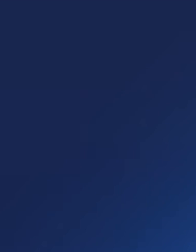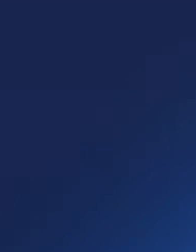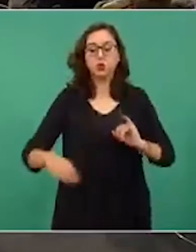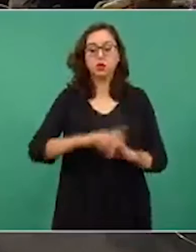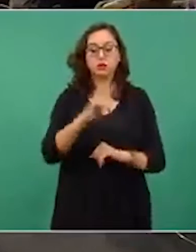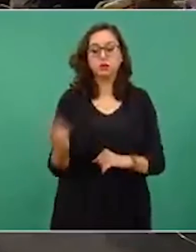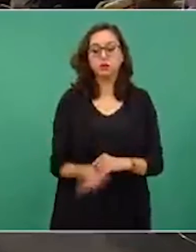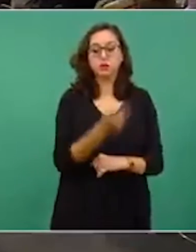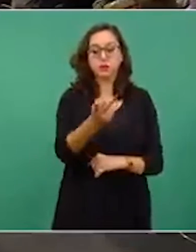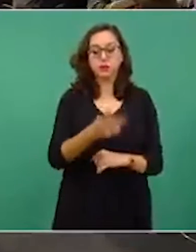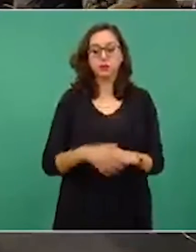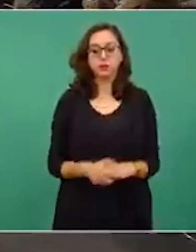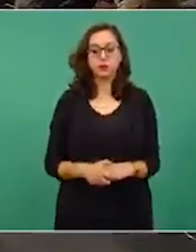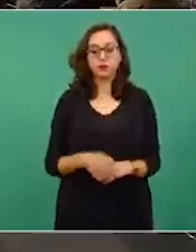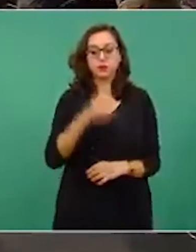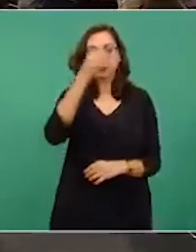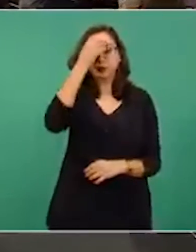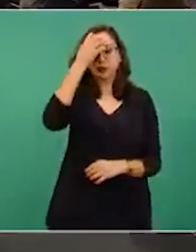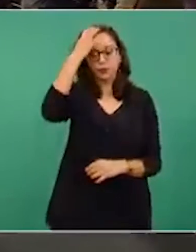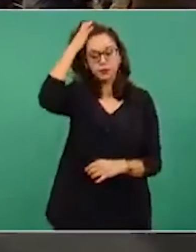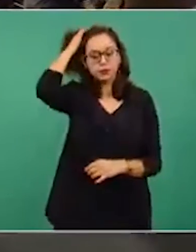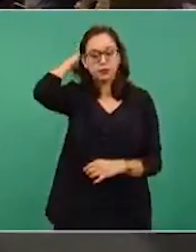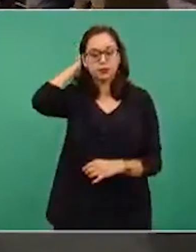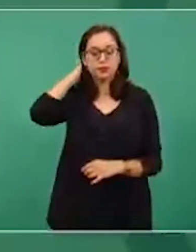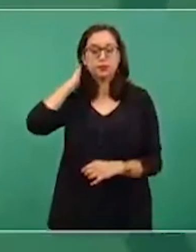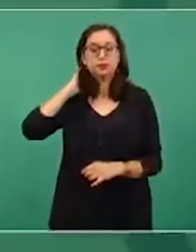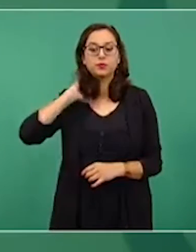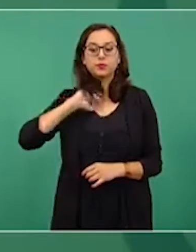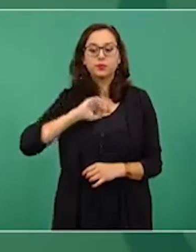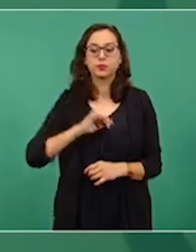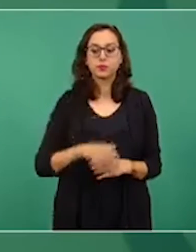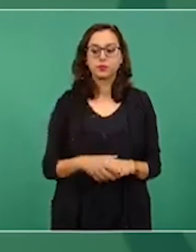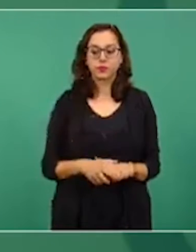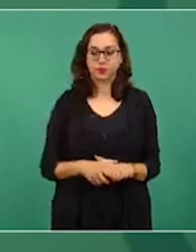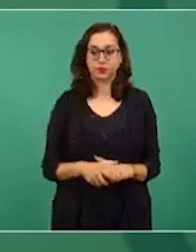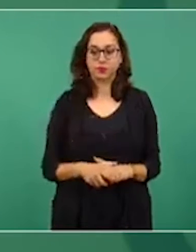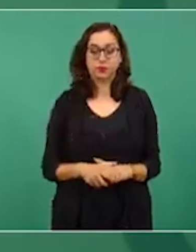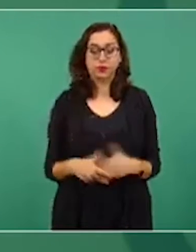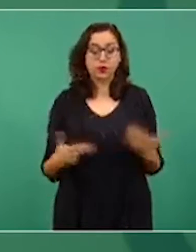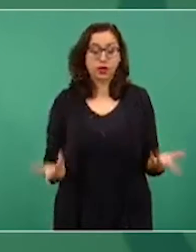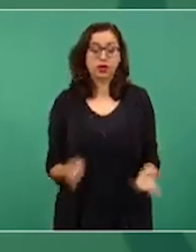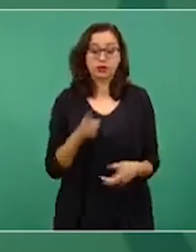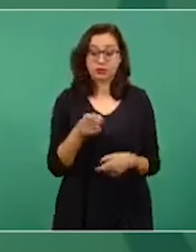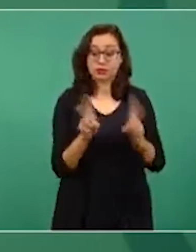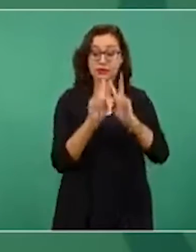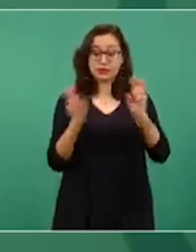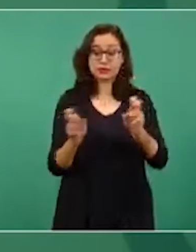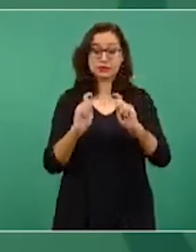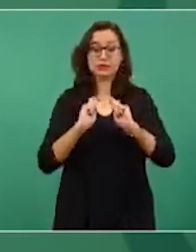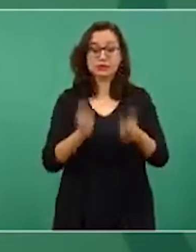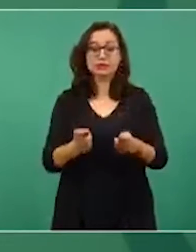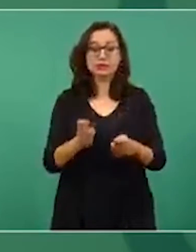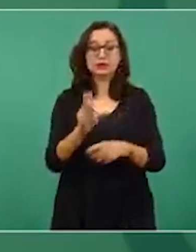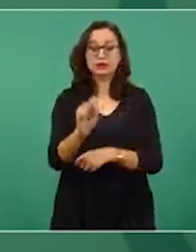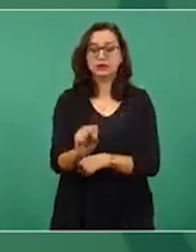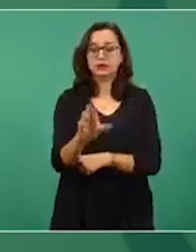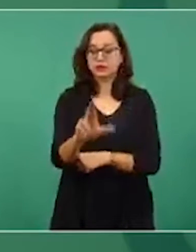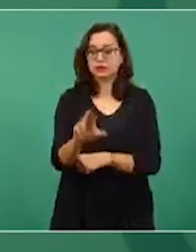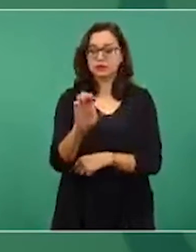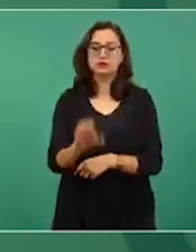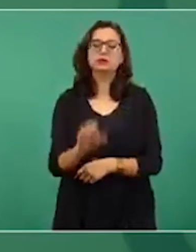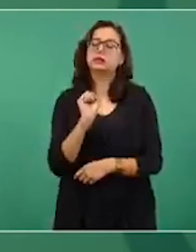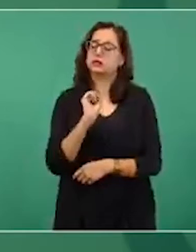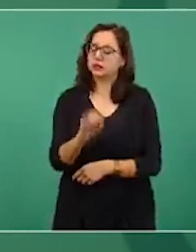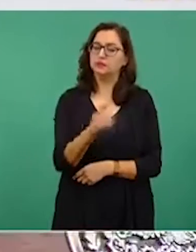Un tema que tiene que atender la Secretaría de Relaciones Exteriores y mejorar todo el